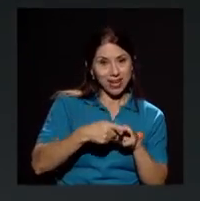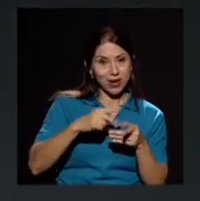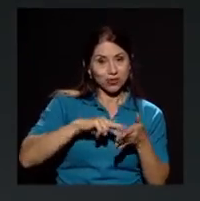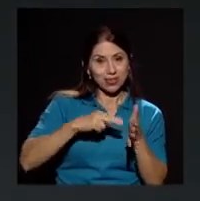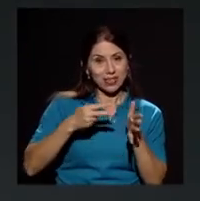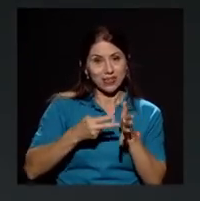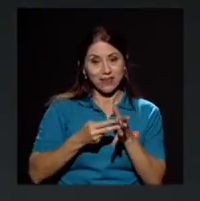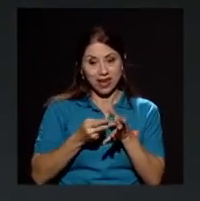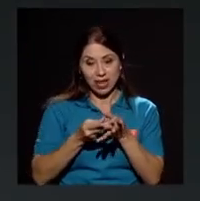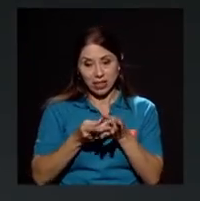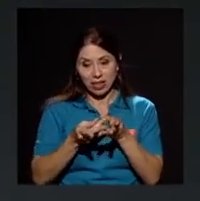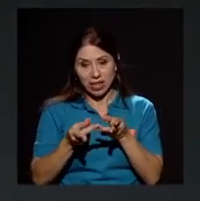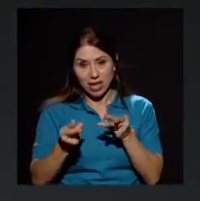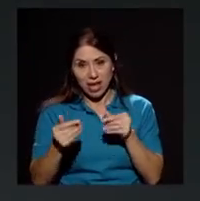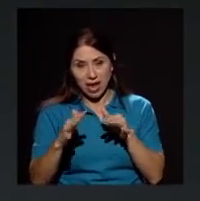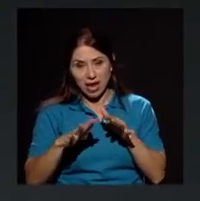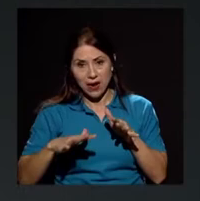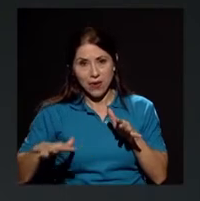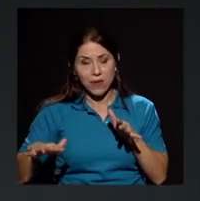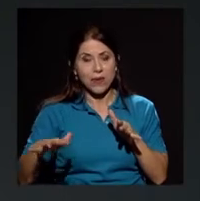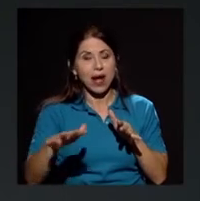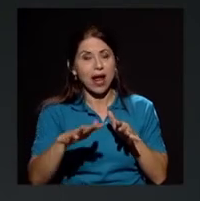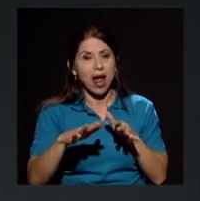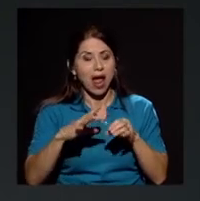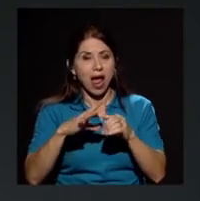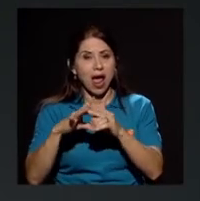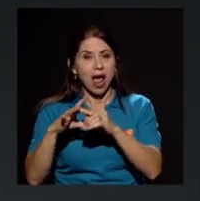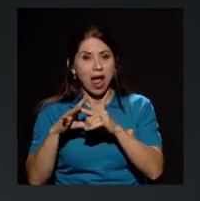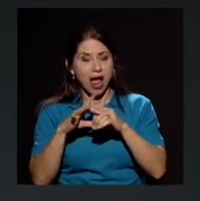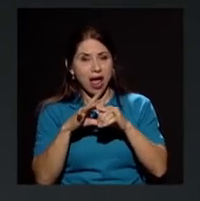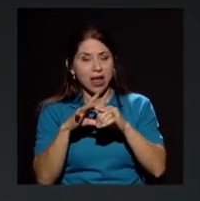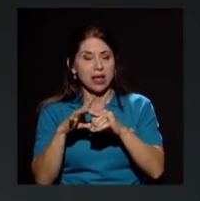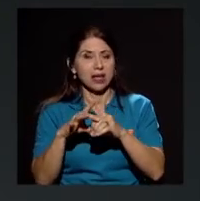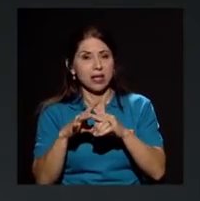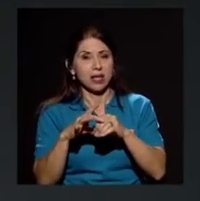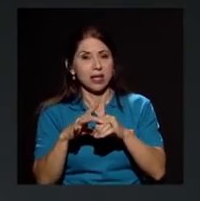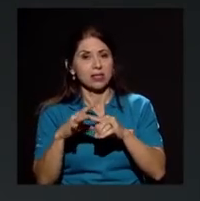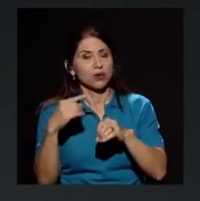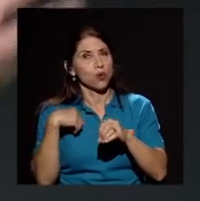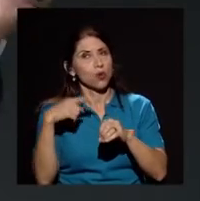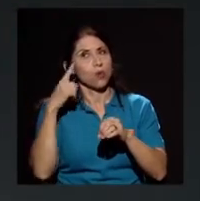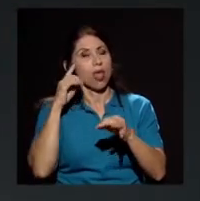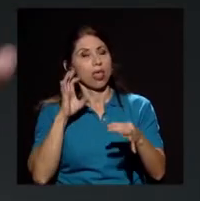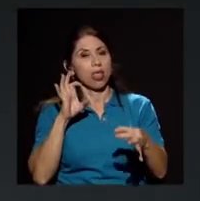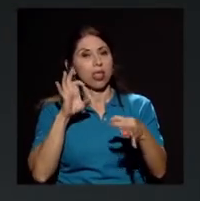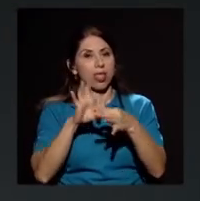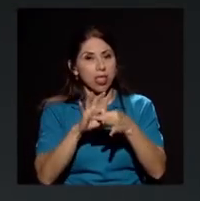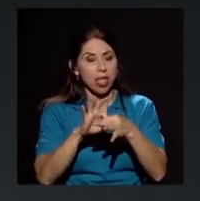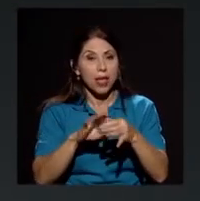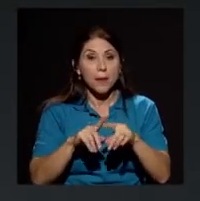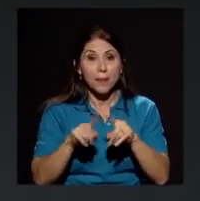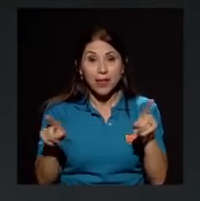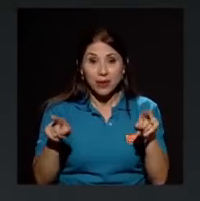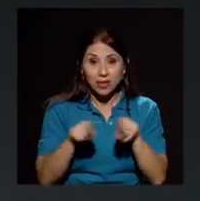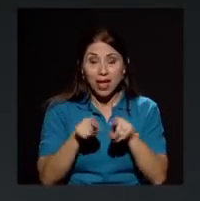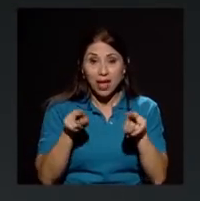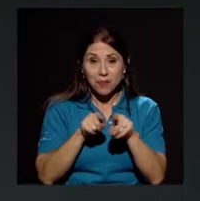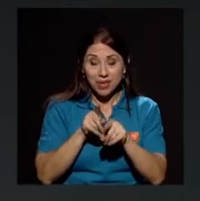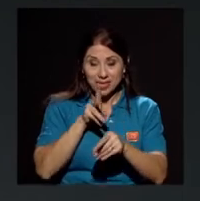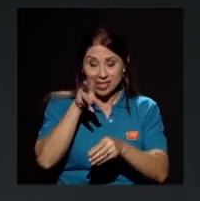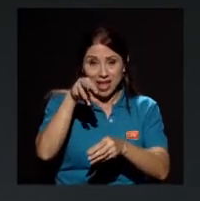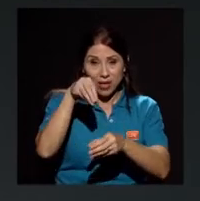es un poco lo que uno tiende en primer lugar a asociar pero está un poco todo el tema de la